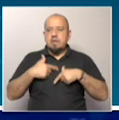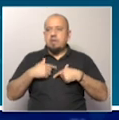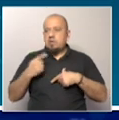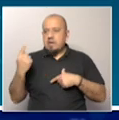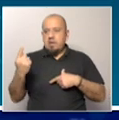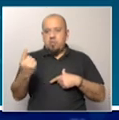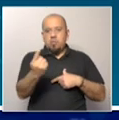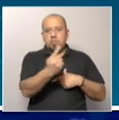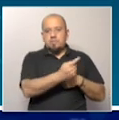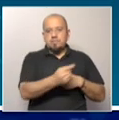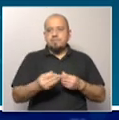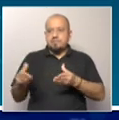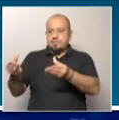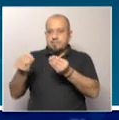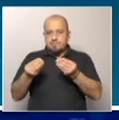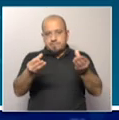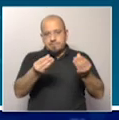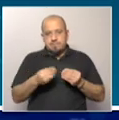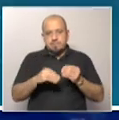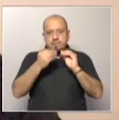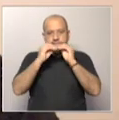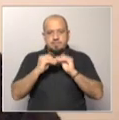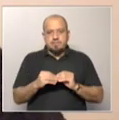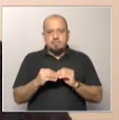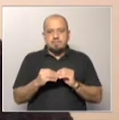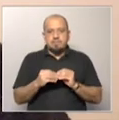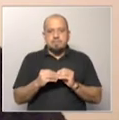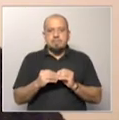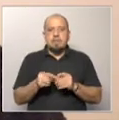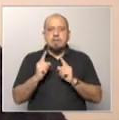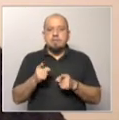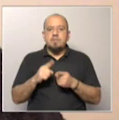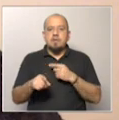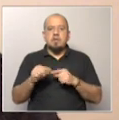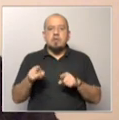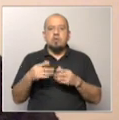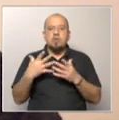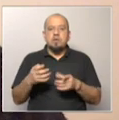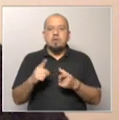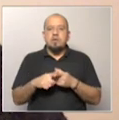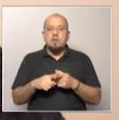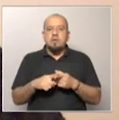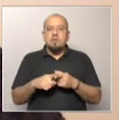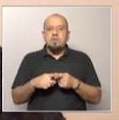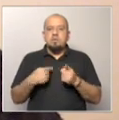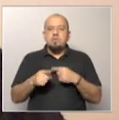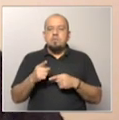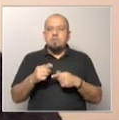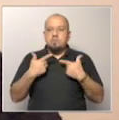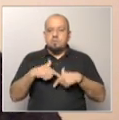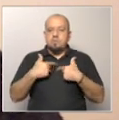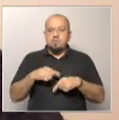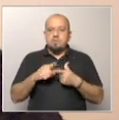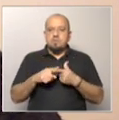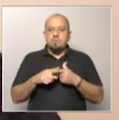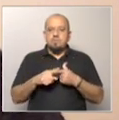envían sus presupuestos. Y también las aspiraciones de reforma institucional. El Ministerio de Ganadería